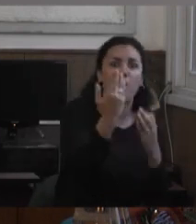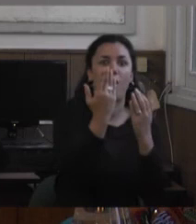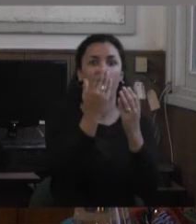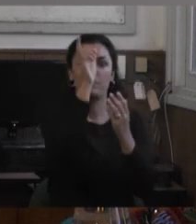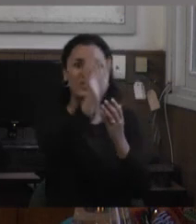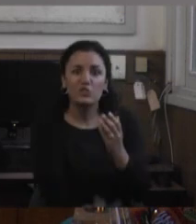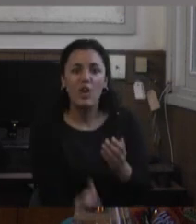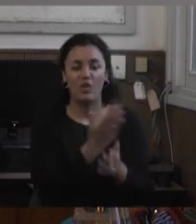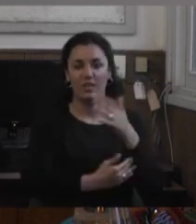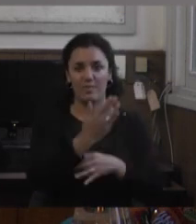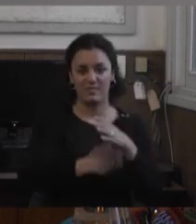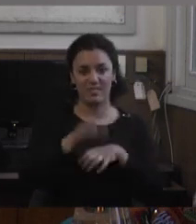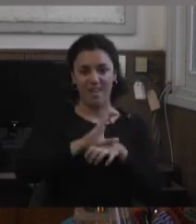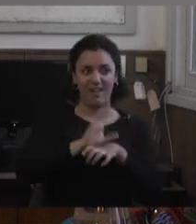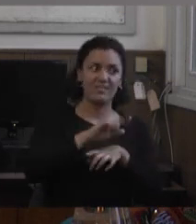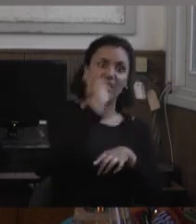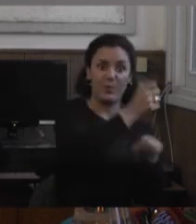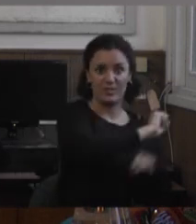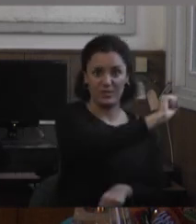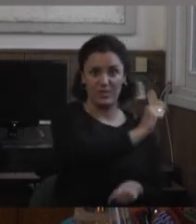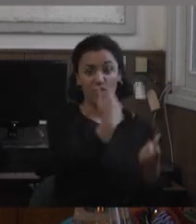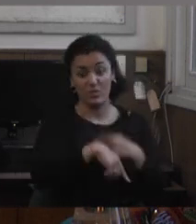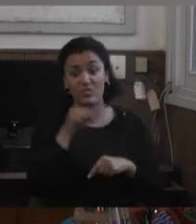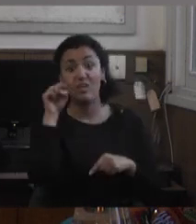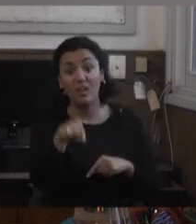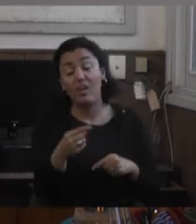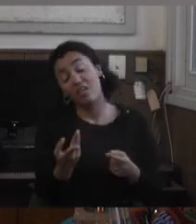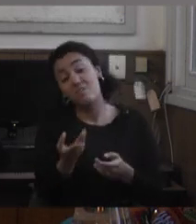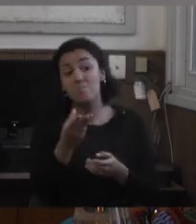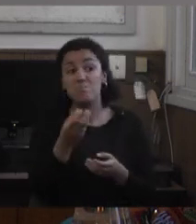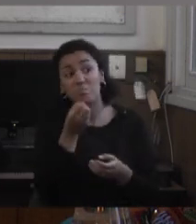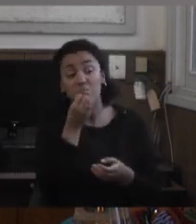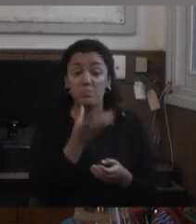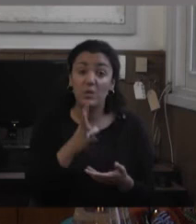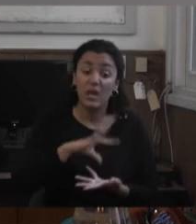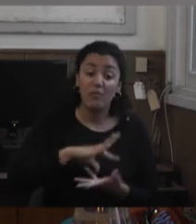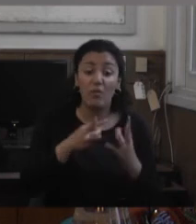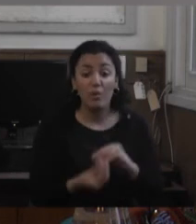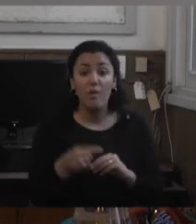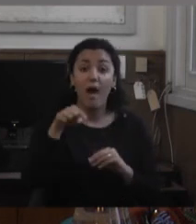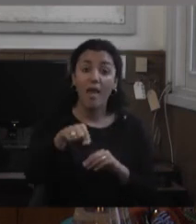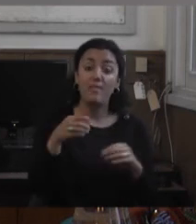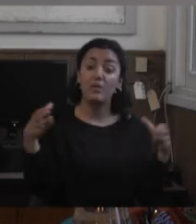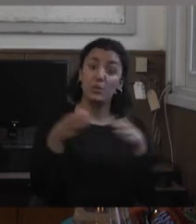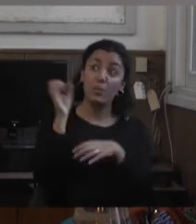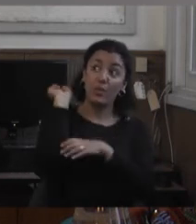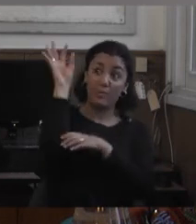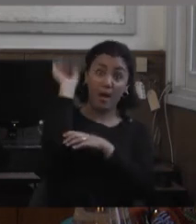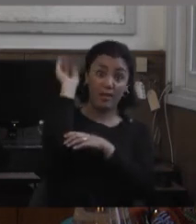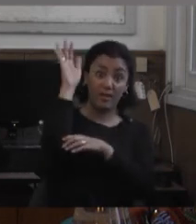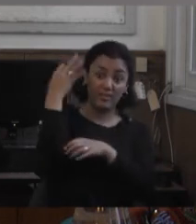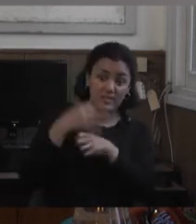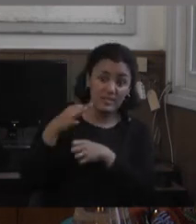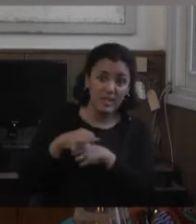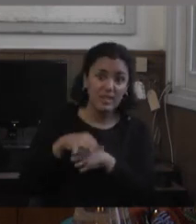y después lo que me pasó y me pareció que terminó siendo una buena alternativa la cátedra de básquet decidió incorporar en su